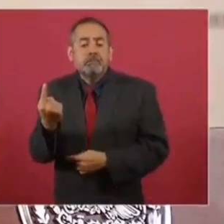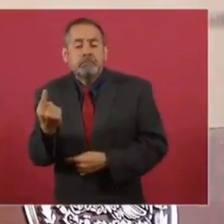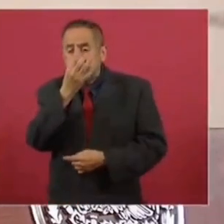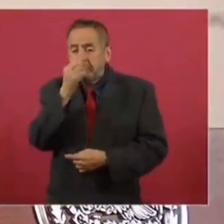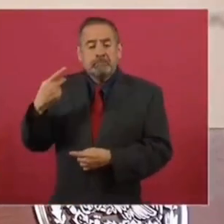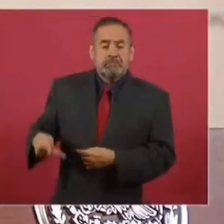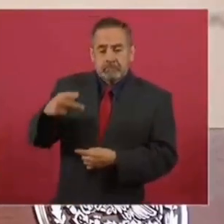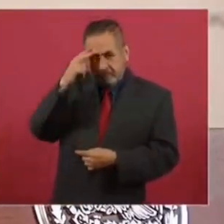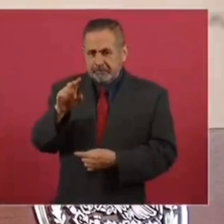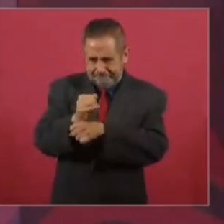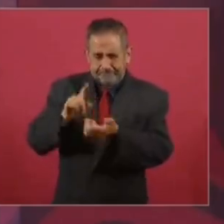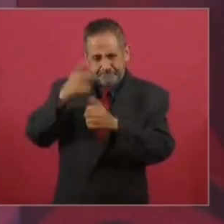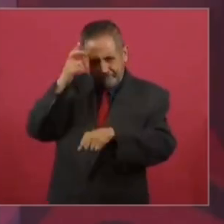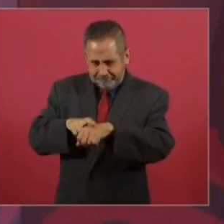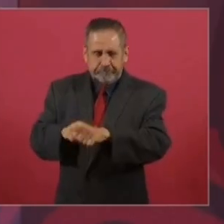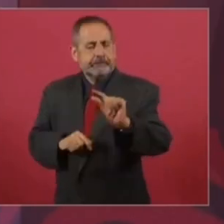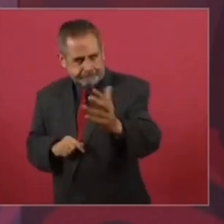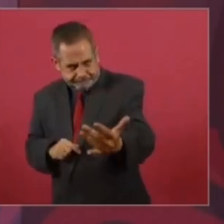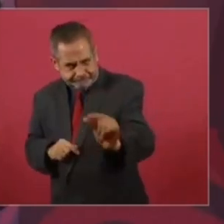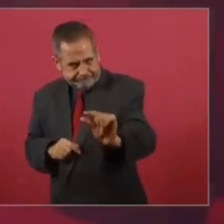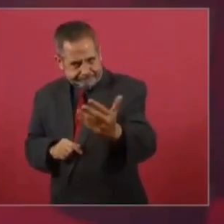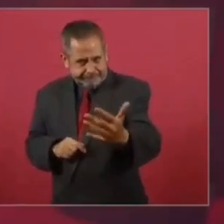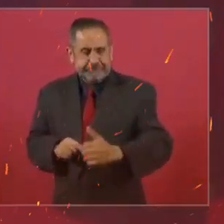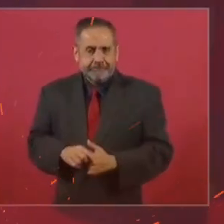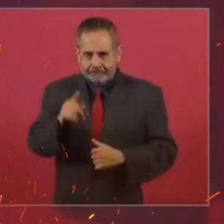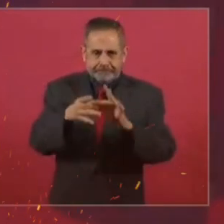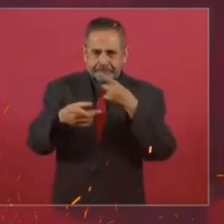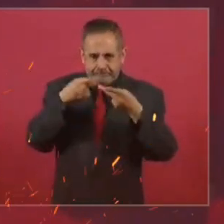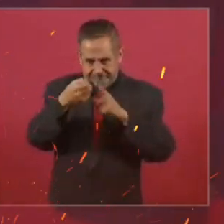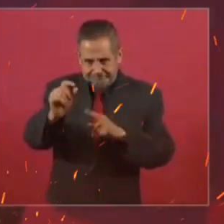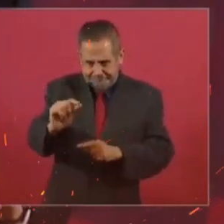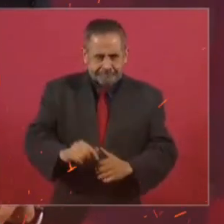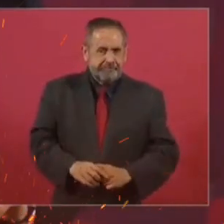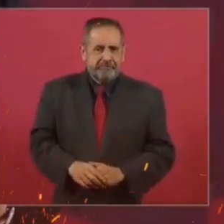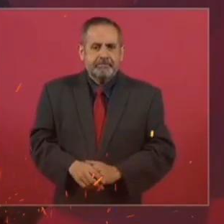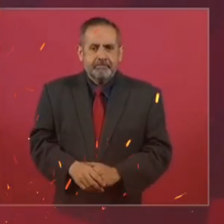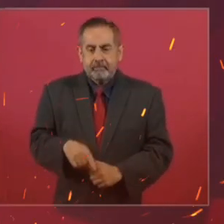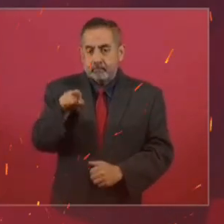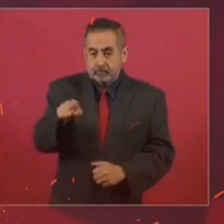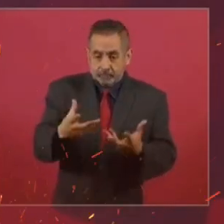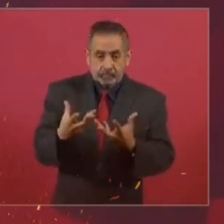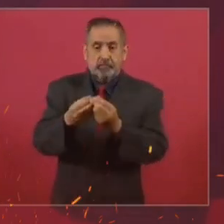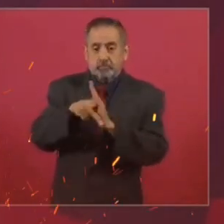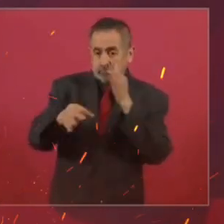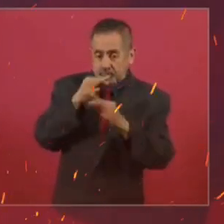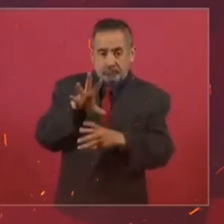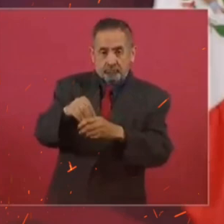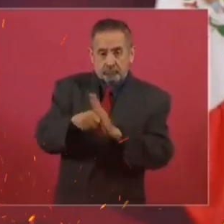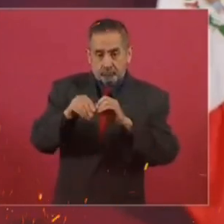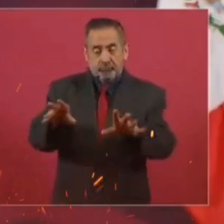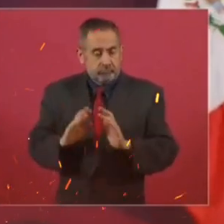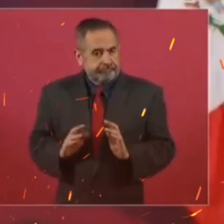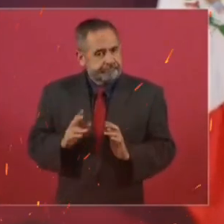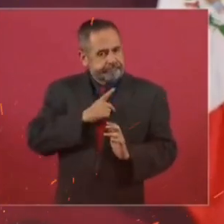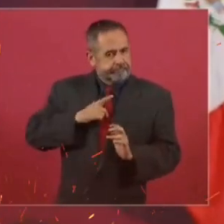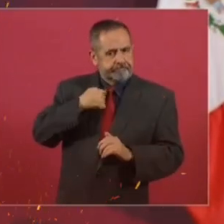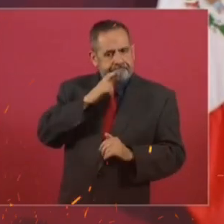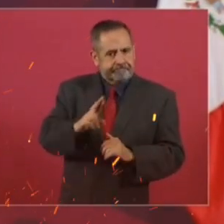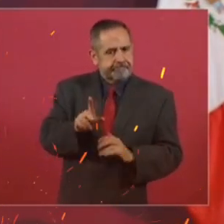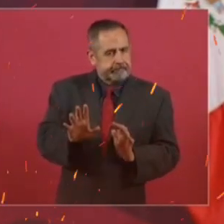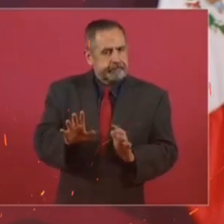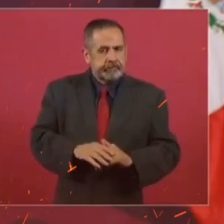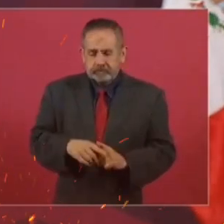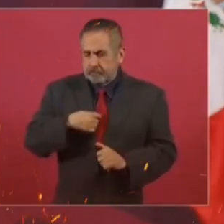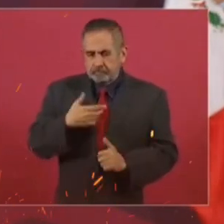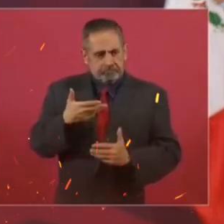Bansefi. No, no, no, pero espérame. Es que tú perteneces a un medio. Yo te